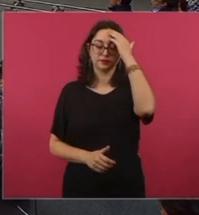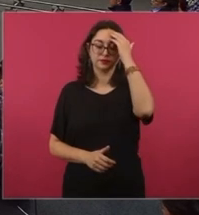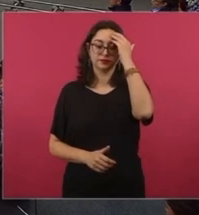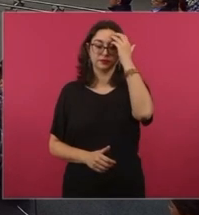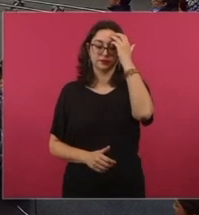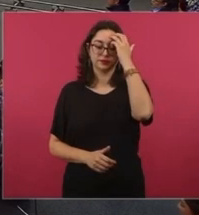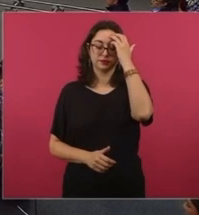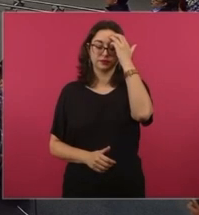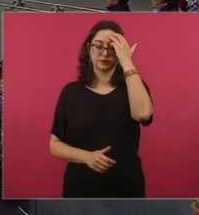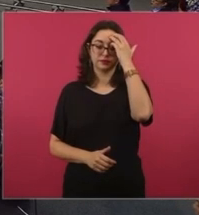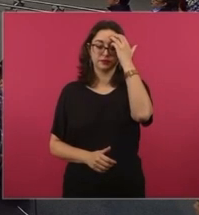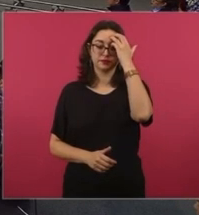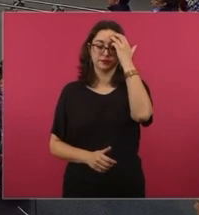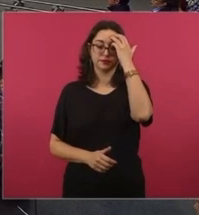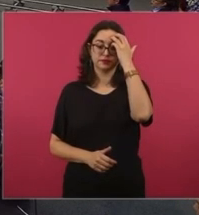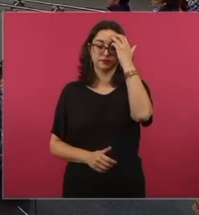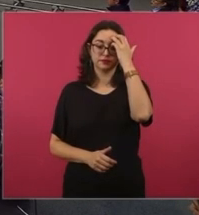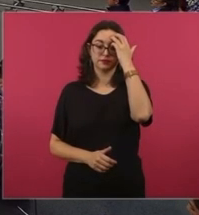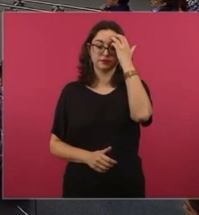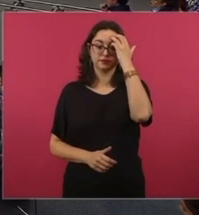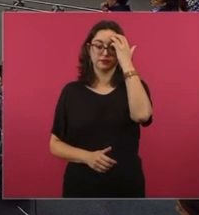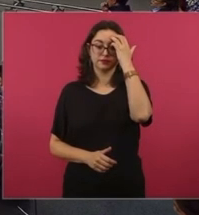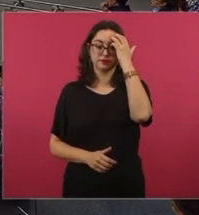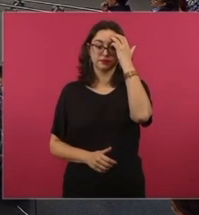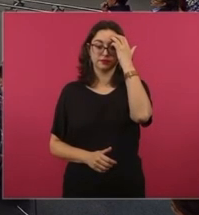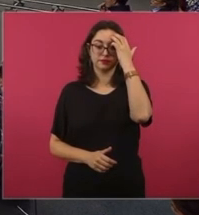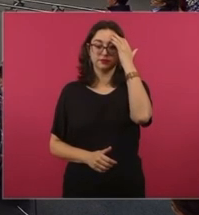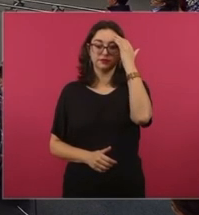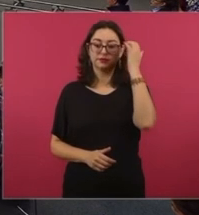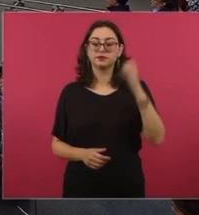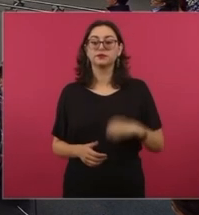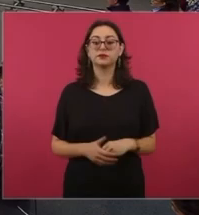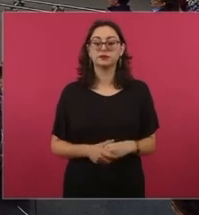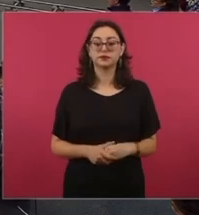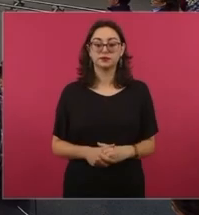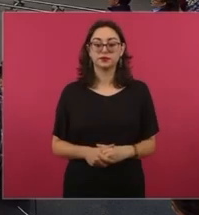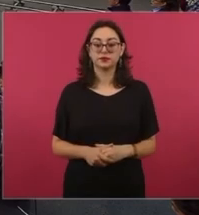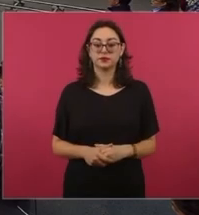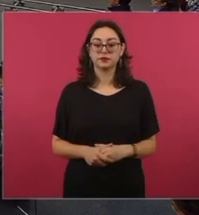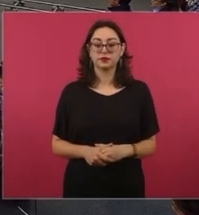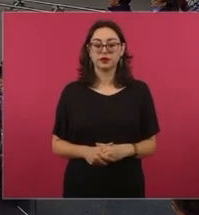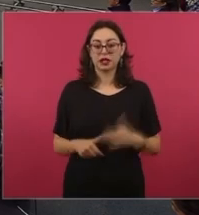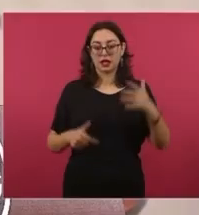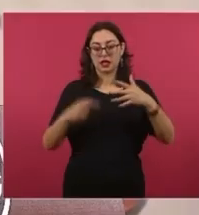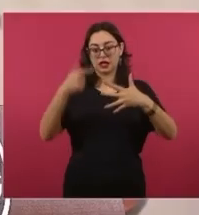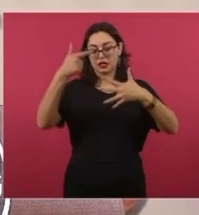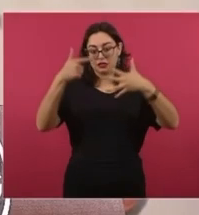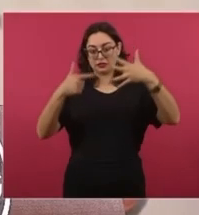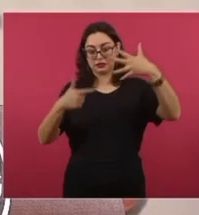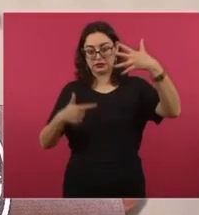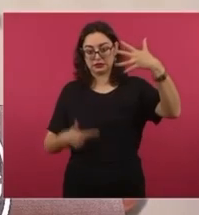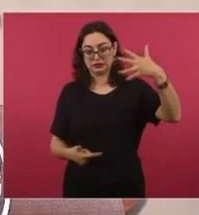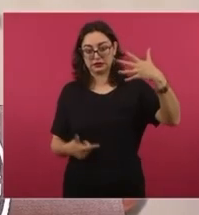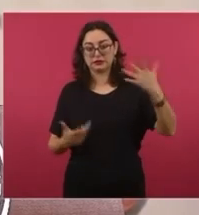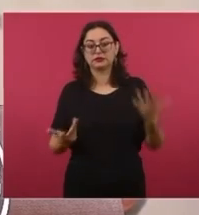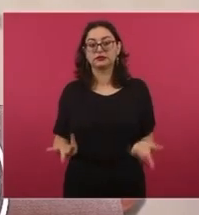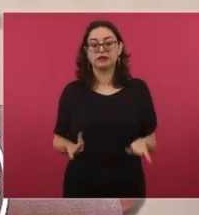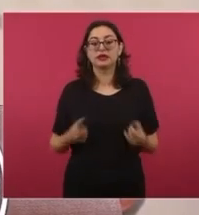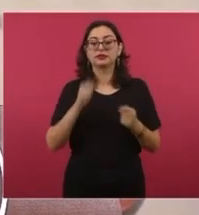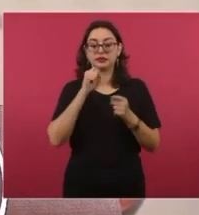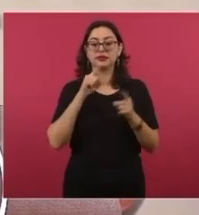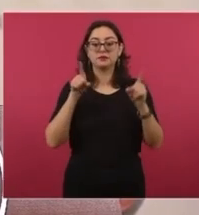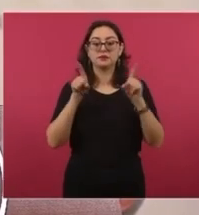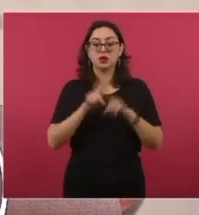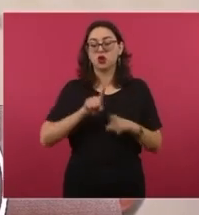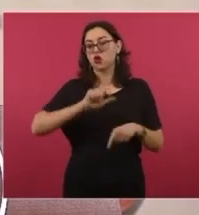Porque hay también gobernantes que son ídolos de los conservadores de